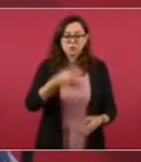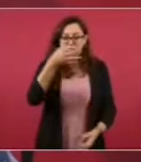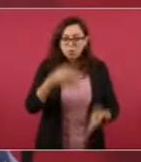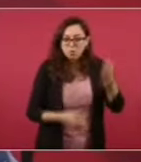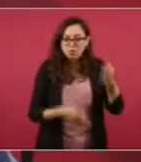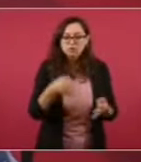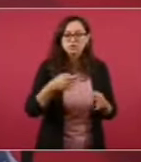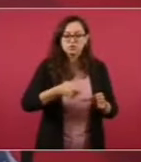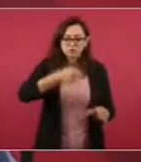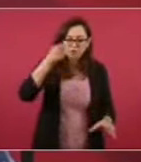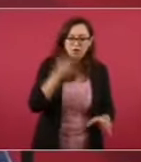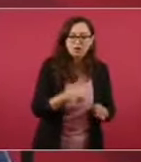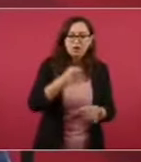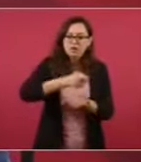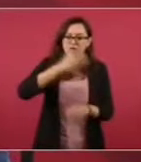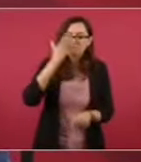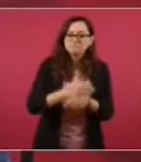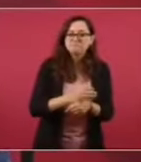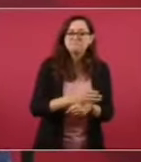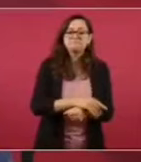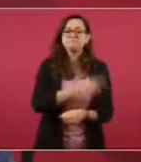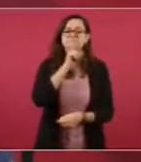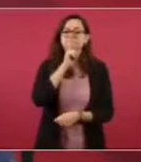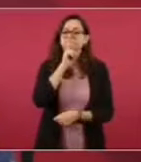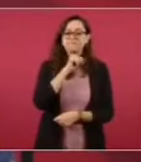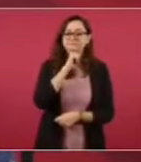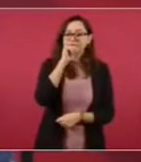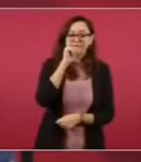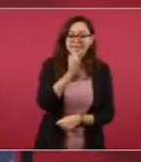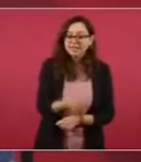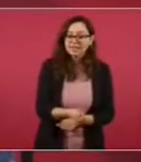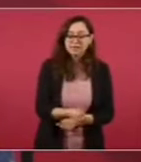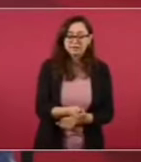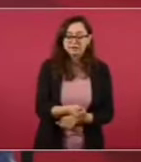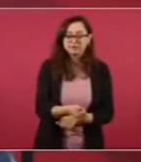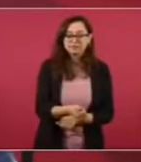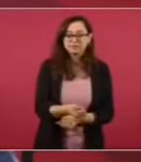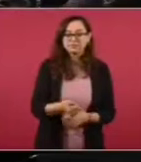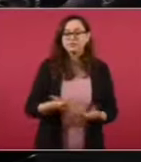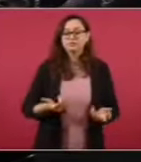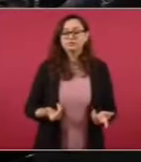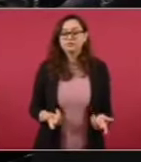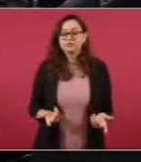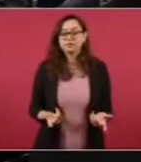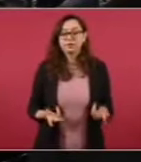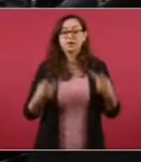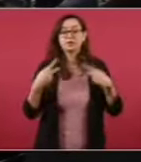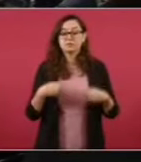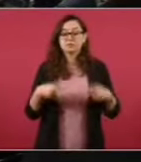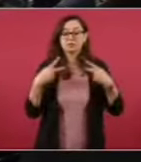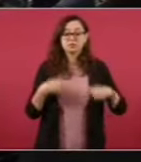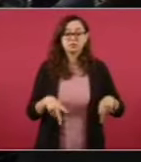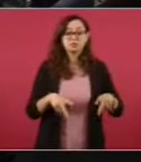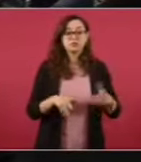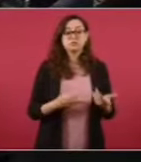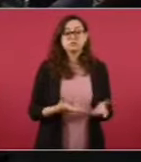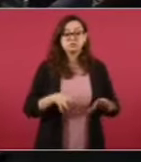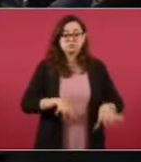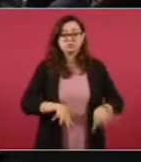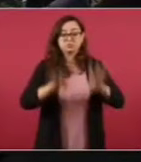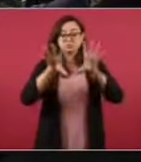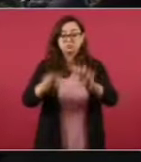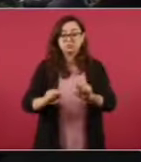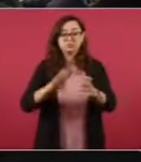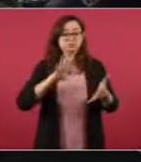era mínimo el número de juicios